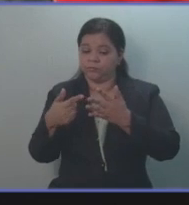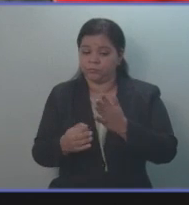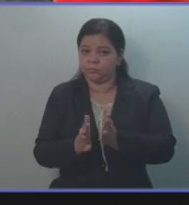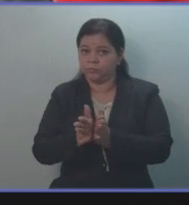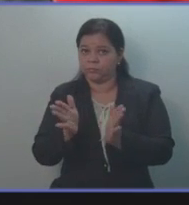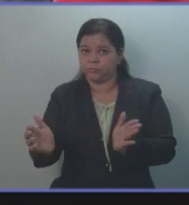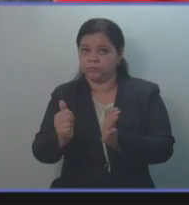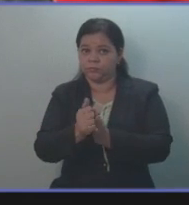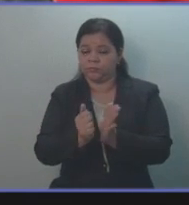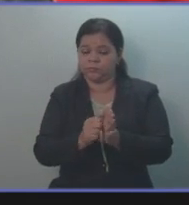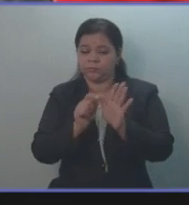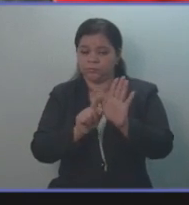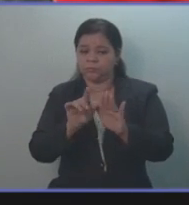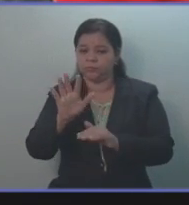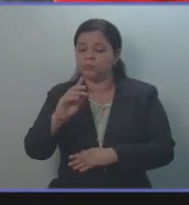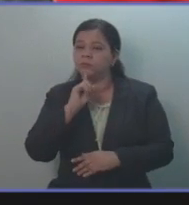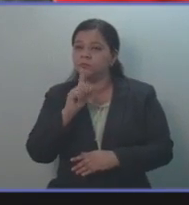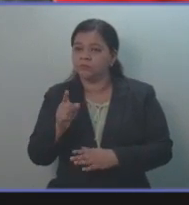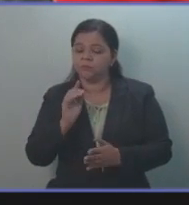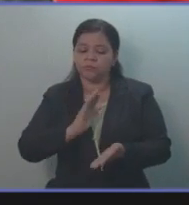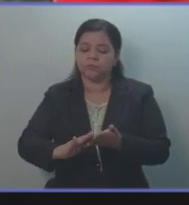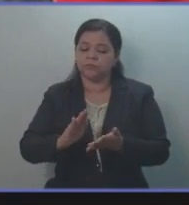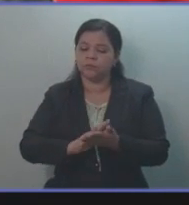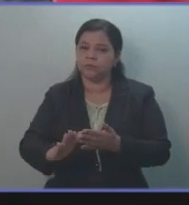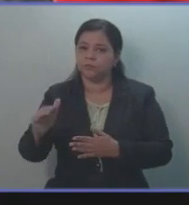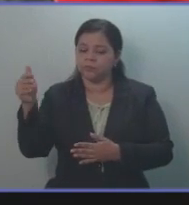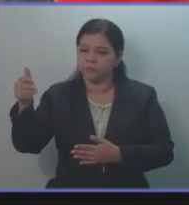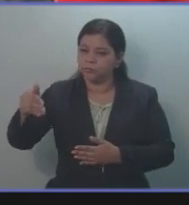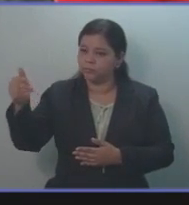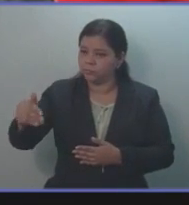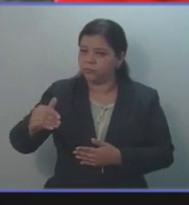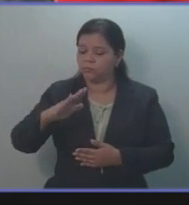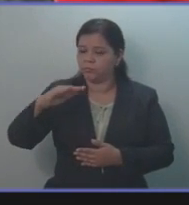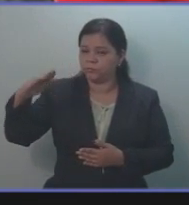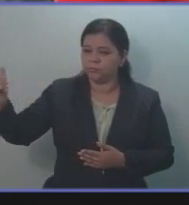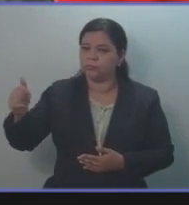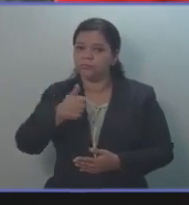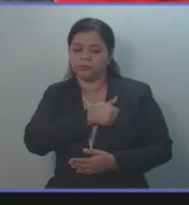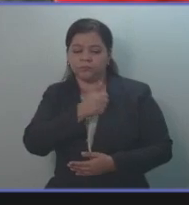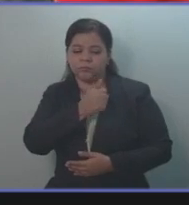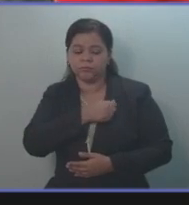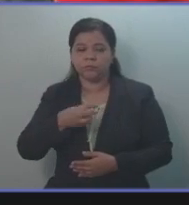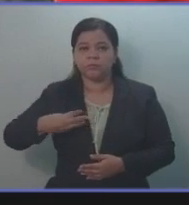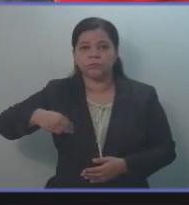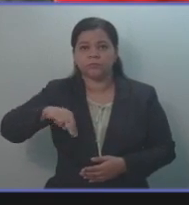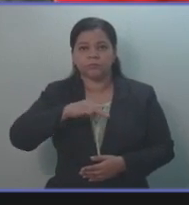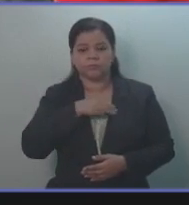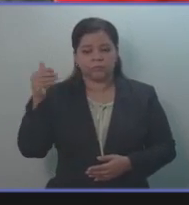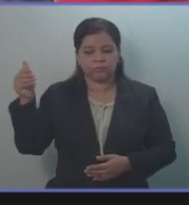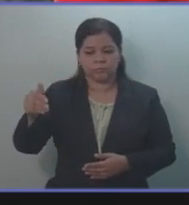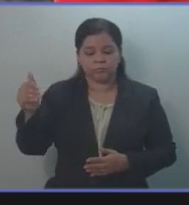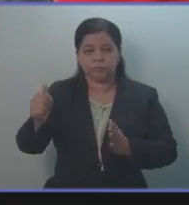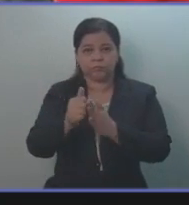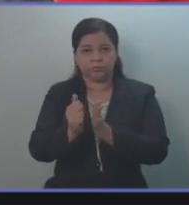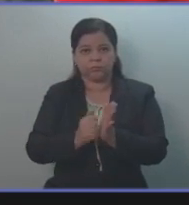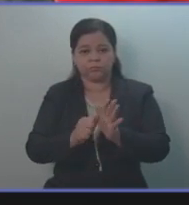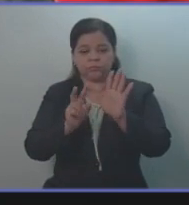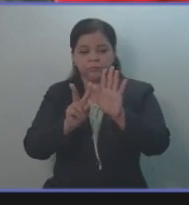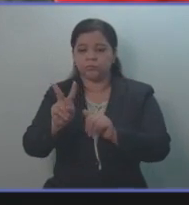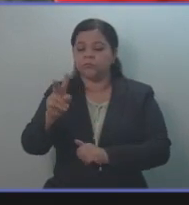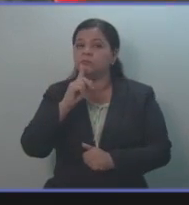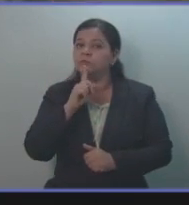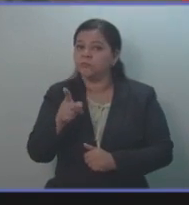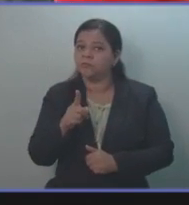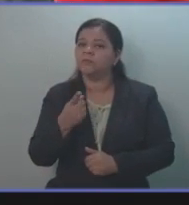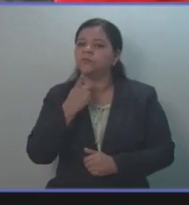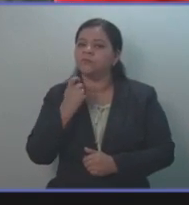el artículo 65 que el financiamiento de los fines de la educación nacional corresponde al Ministerio de Educación y en el artículo 72 se define que